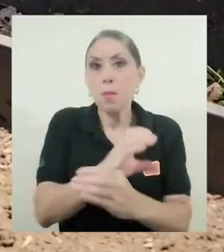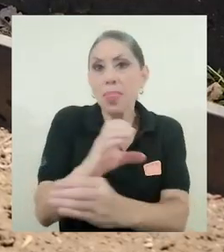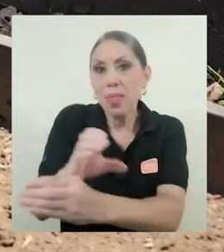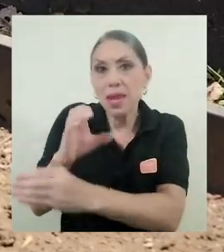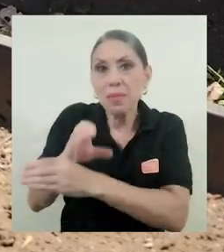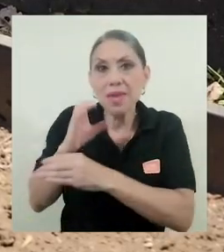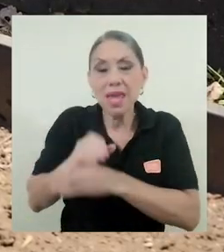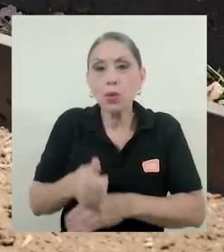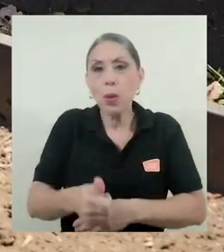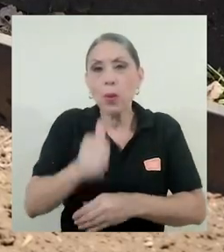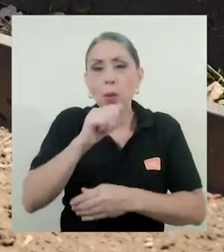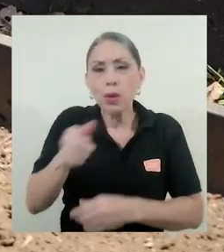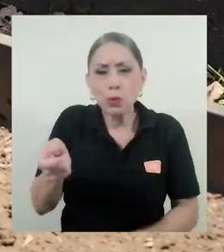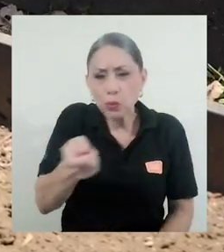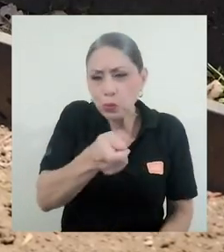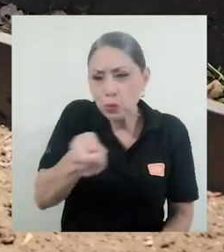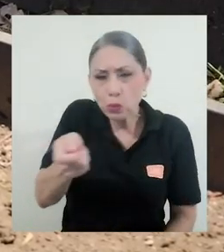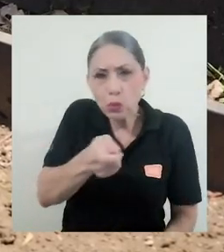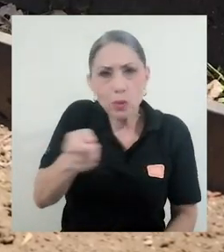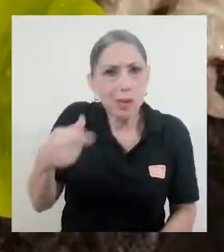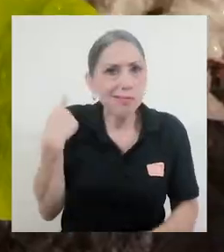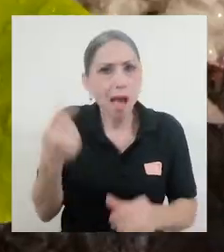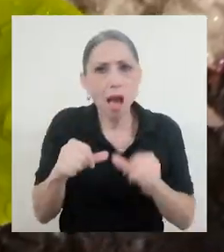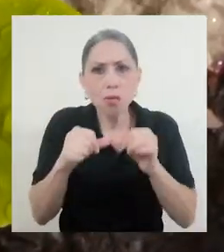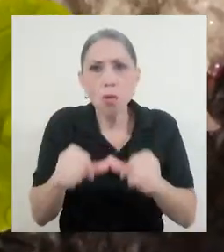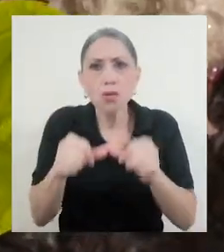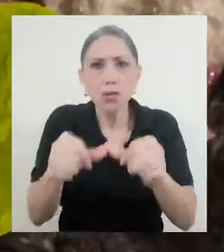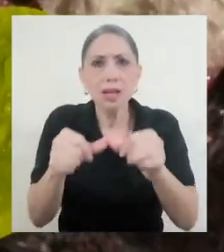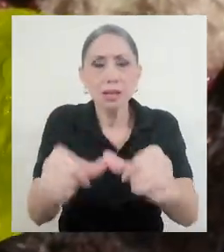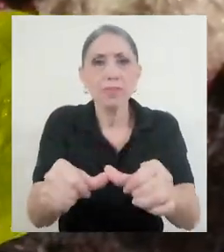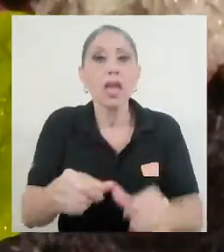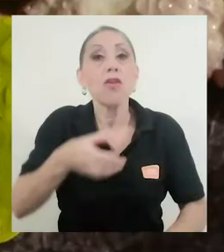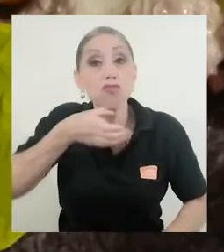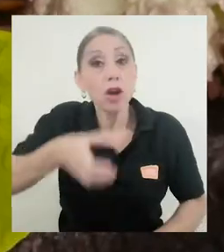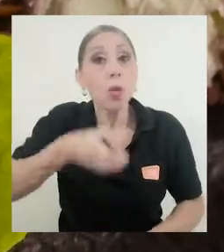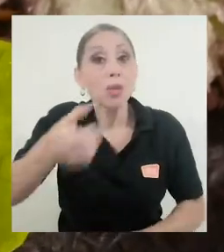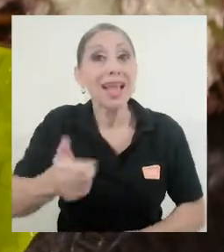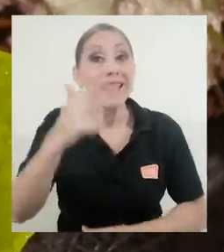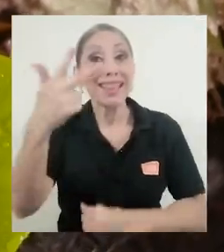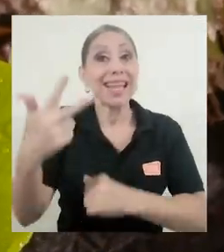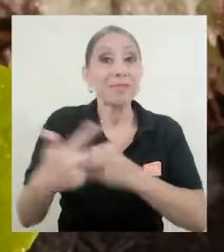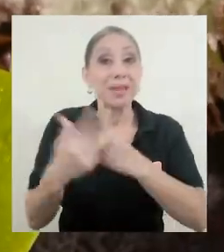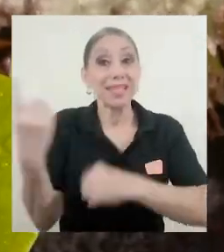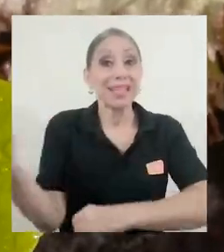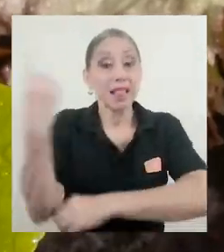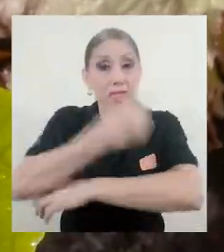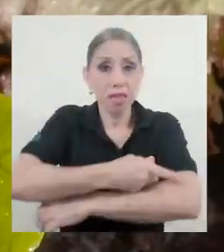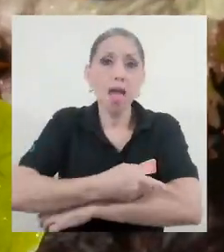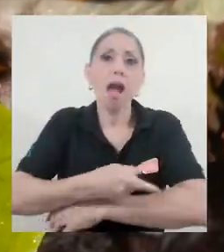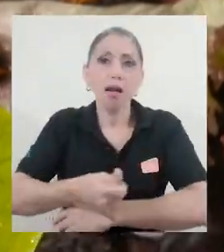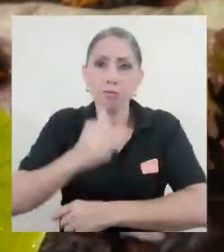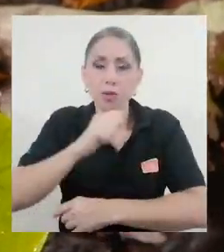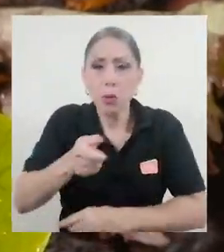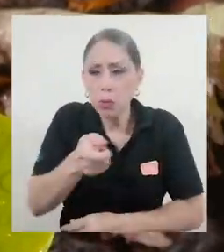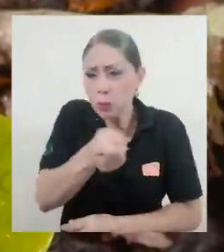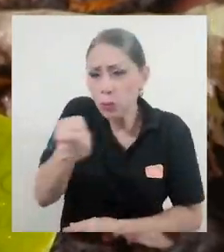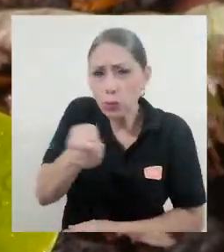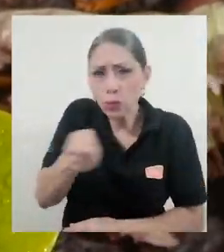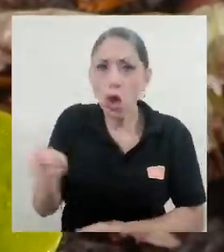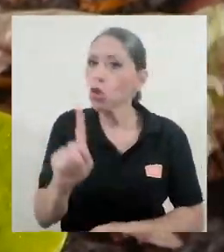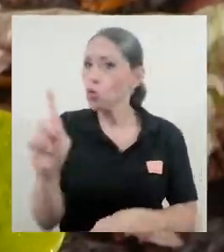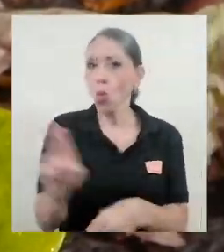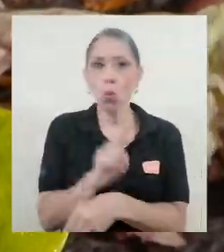mantenimiento y el riego constante. Es recomendable regar tres veces al día los cultivos y no